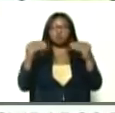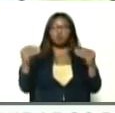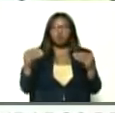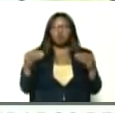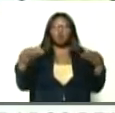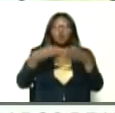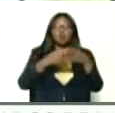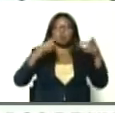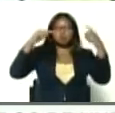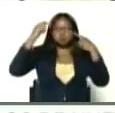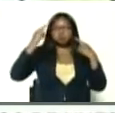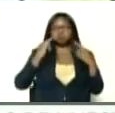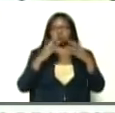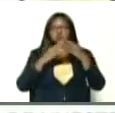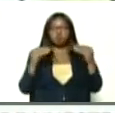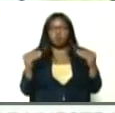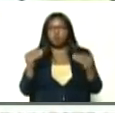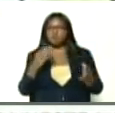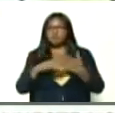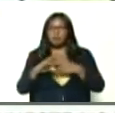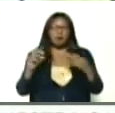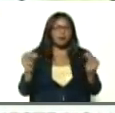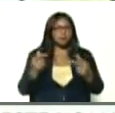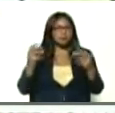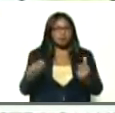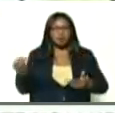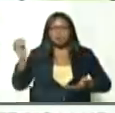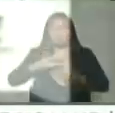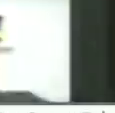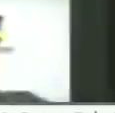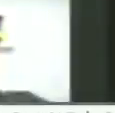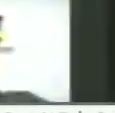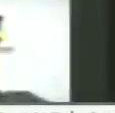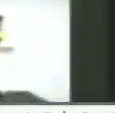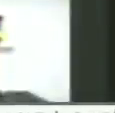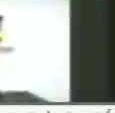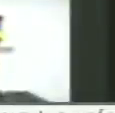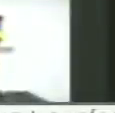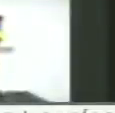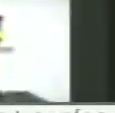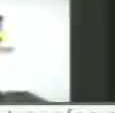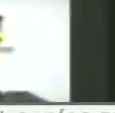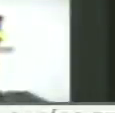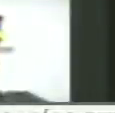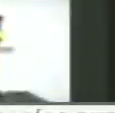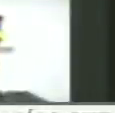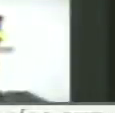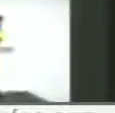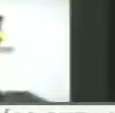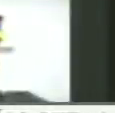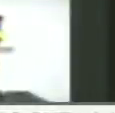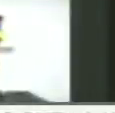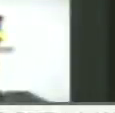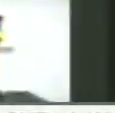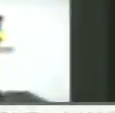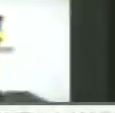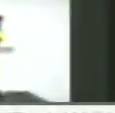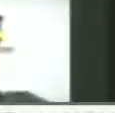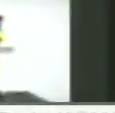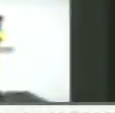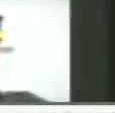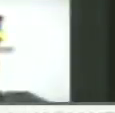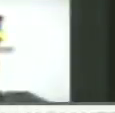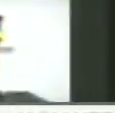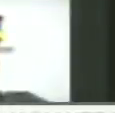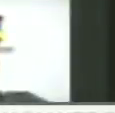a todas las, vamos a reactivar, con fuerza, y buena coordinación, señora, vicepresidenta, buena coordinación,